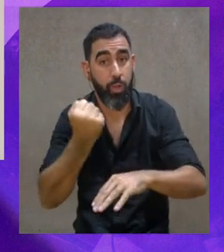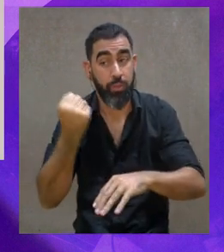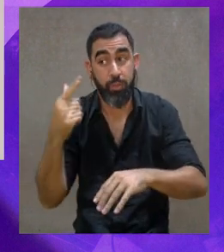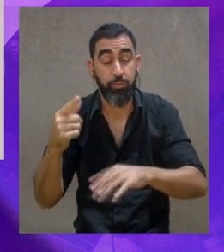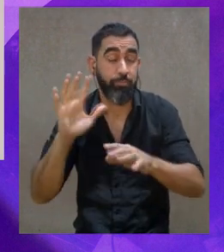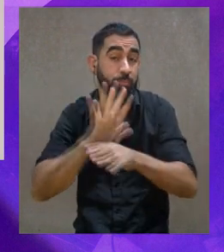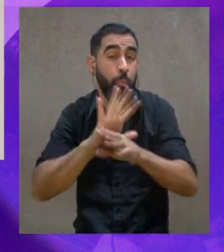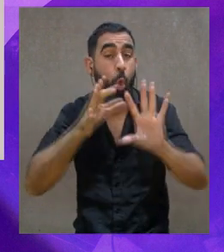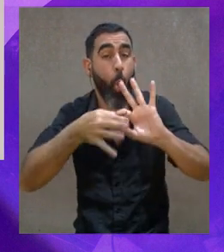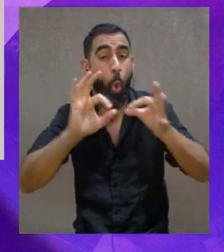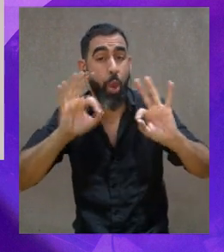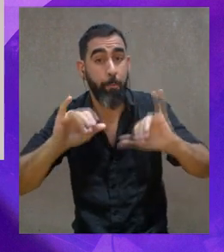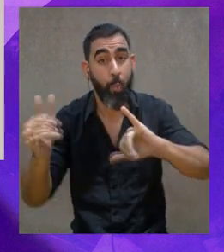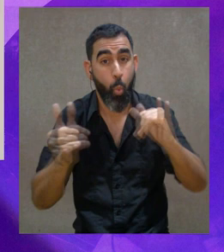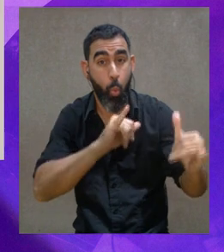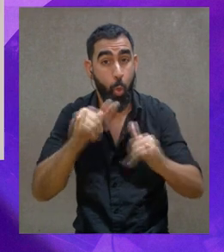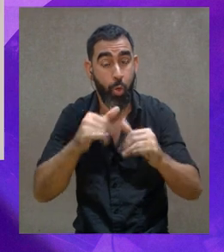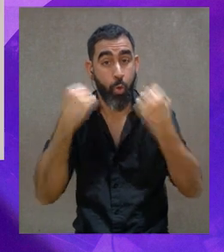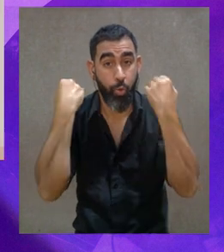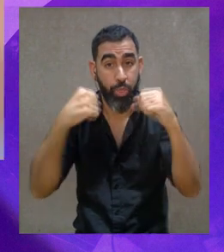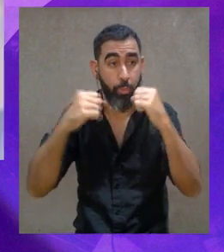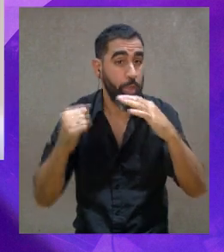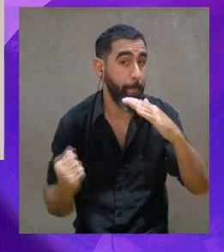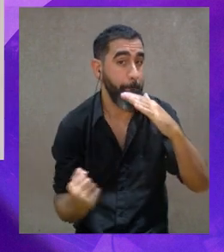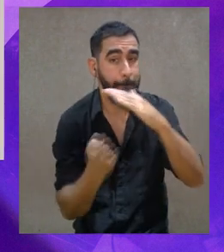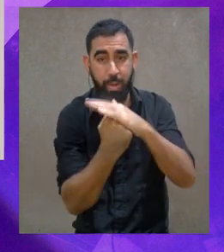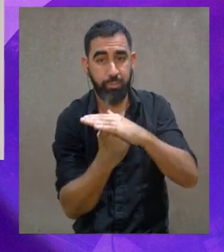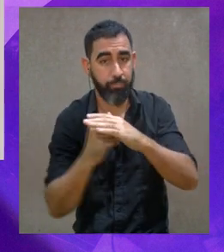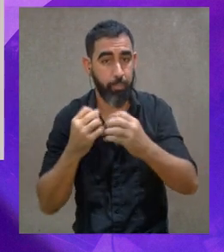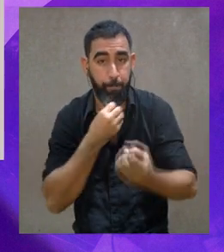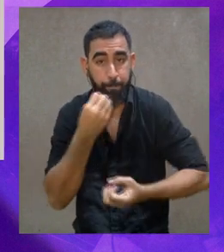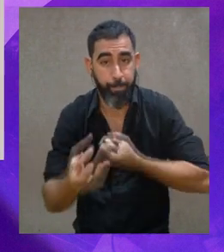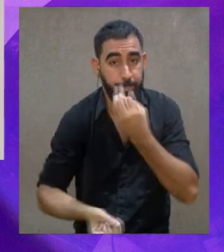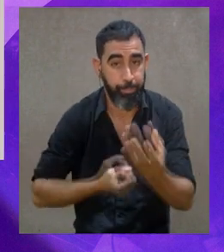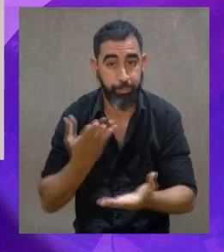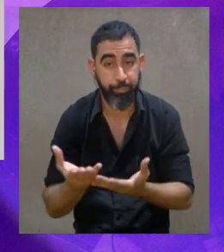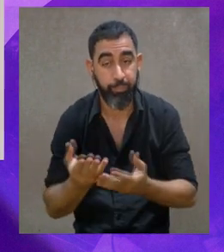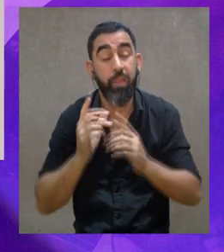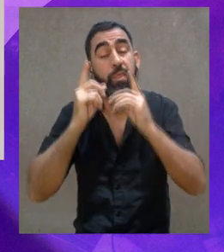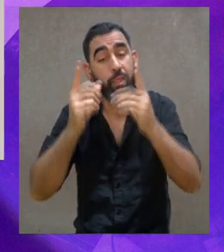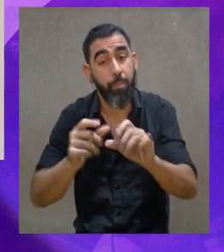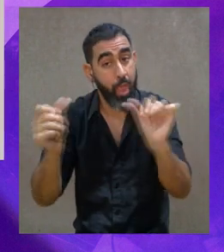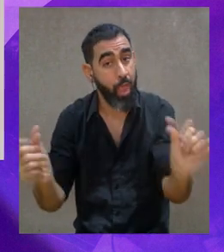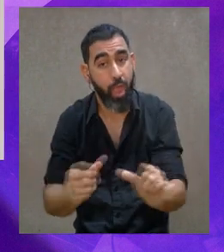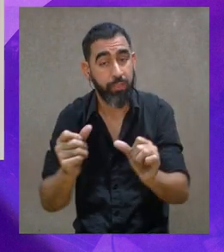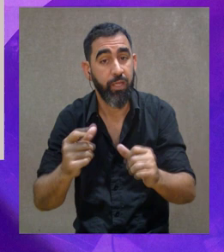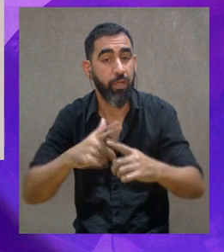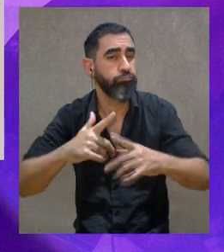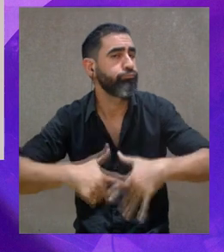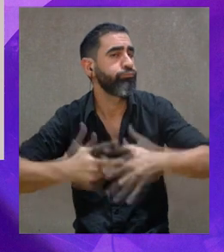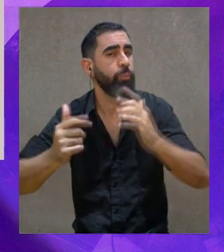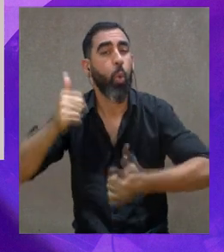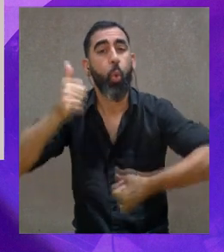el tema de los Juegos Olímpicos, de llevar el deporte a su máxima expresión, también se hacían